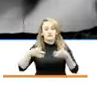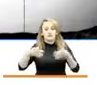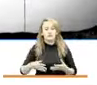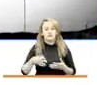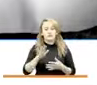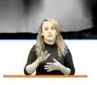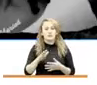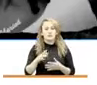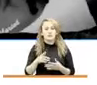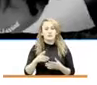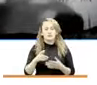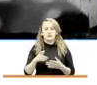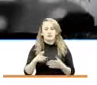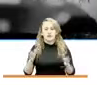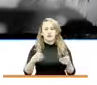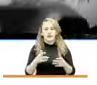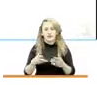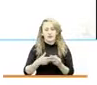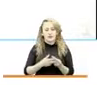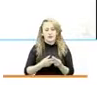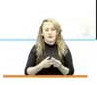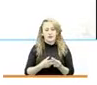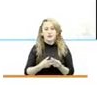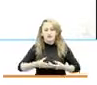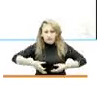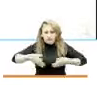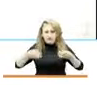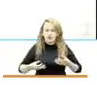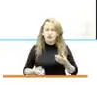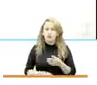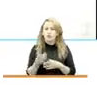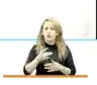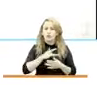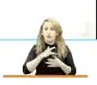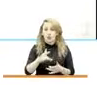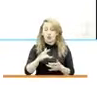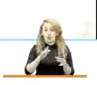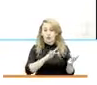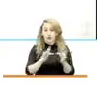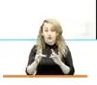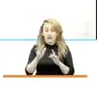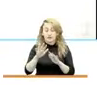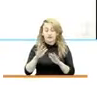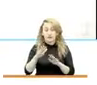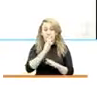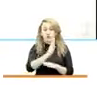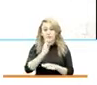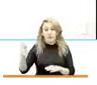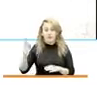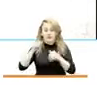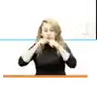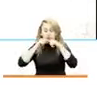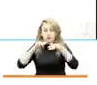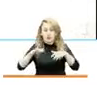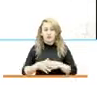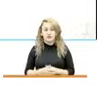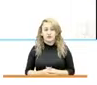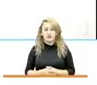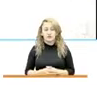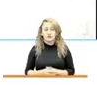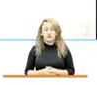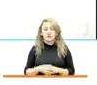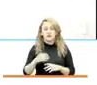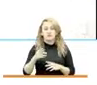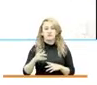de la caja de herramientas. Se concretó la voluntad de las redes de bibliotecas públicas y privadas de todo el